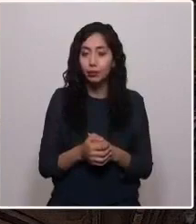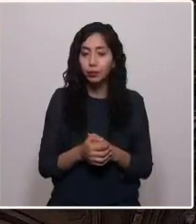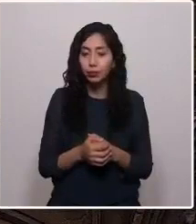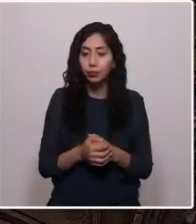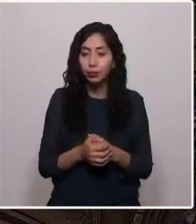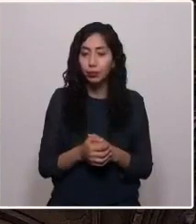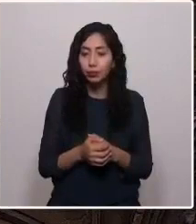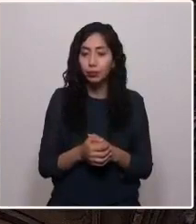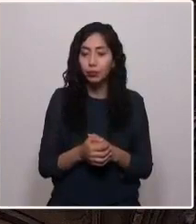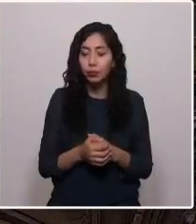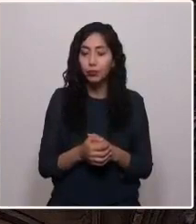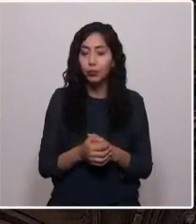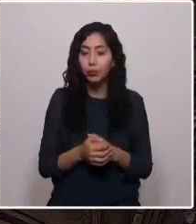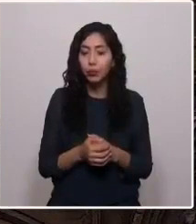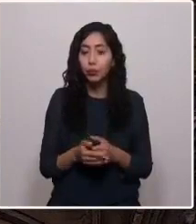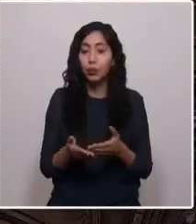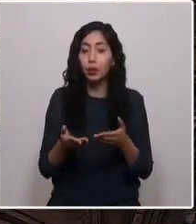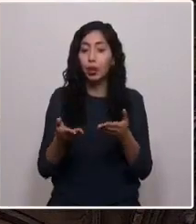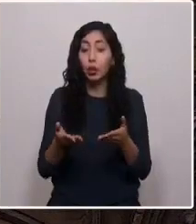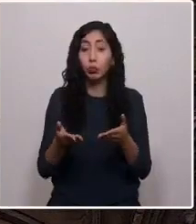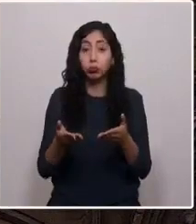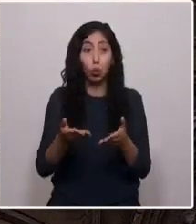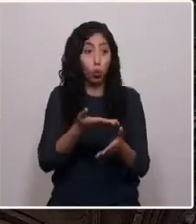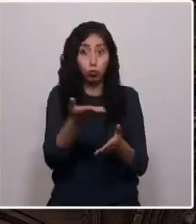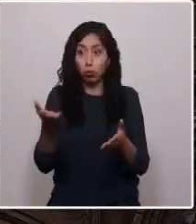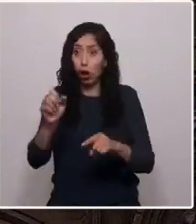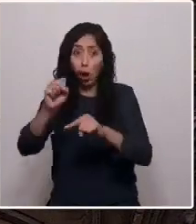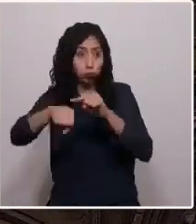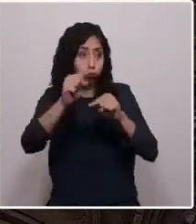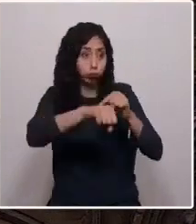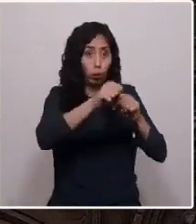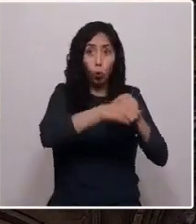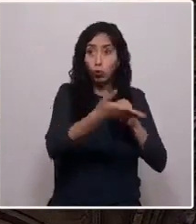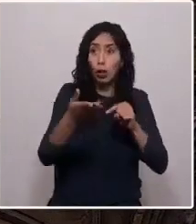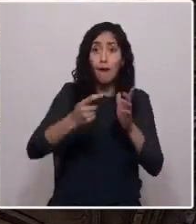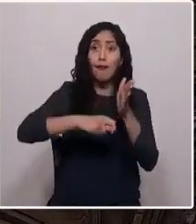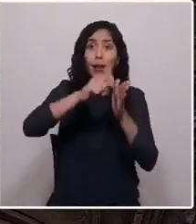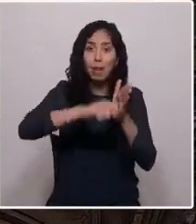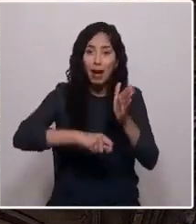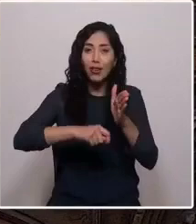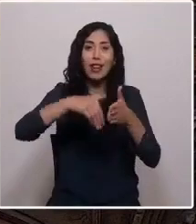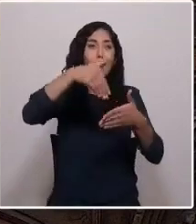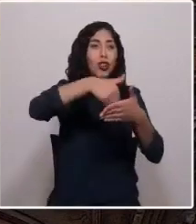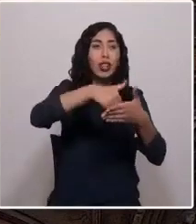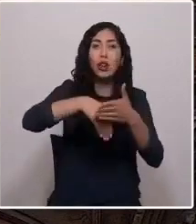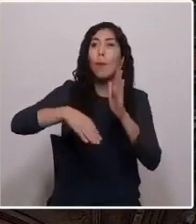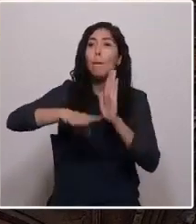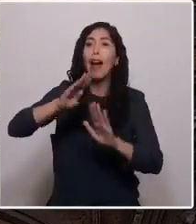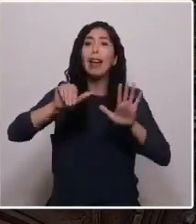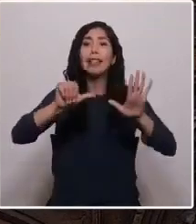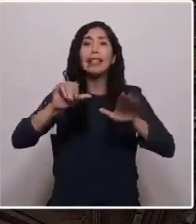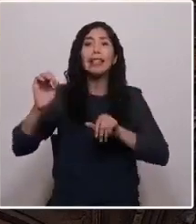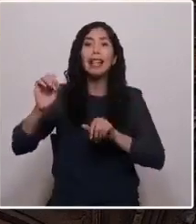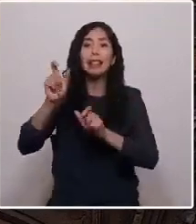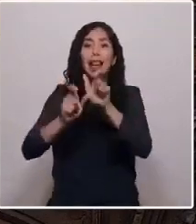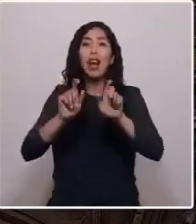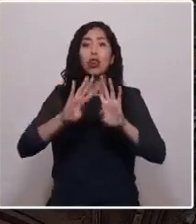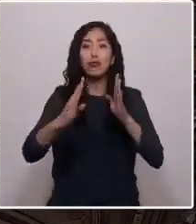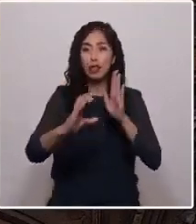Prueba de ello es que la firmaron y la votaron positivamente más de 60 convencionales constituyentes.